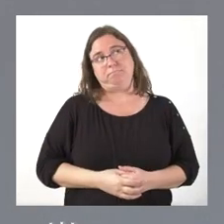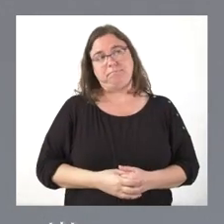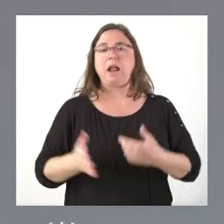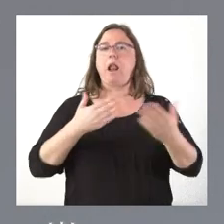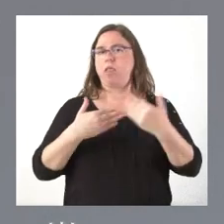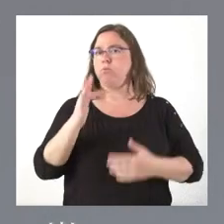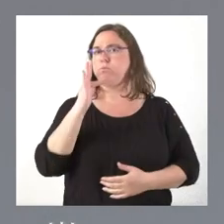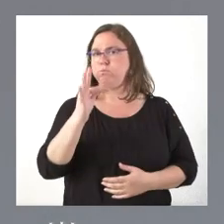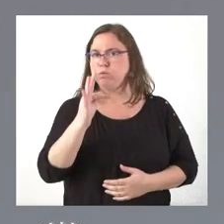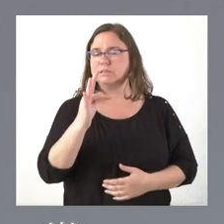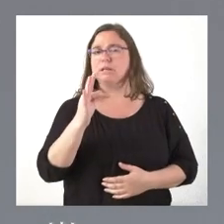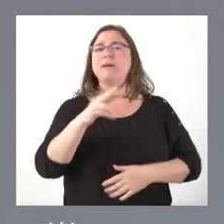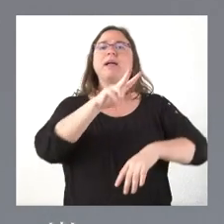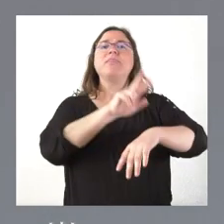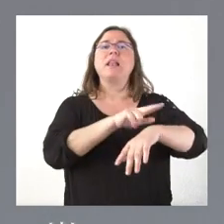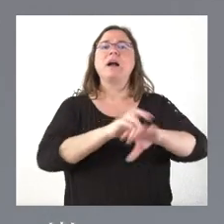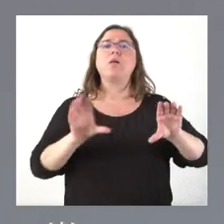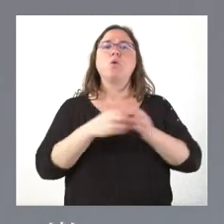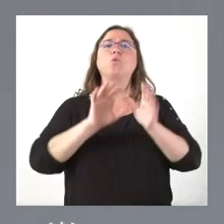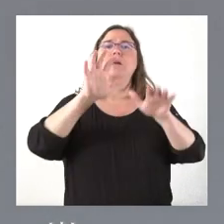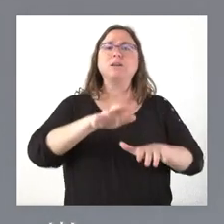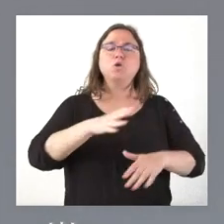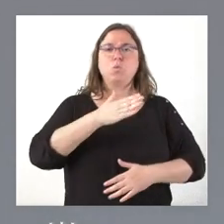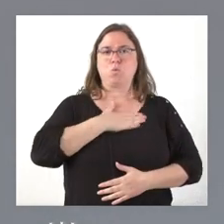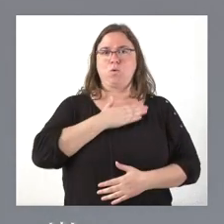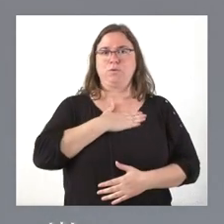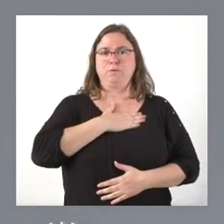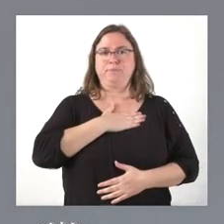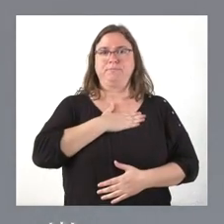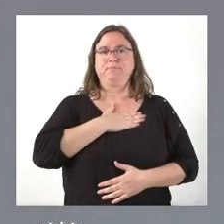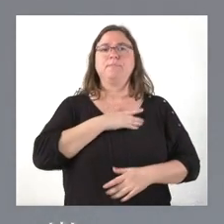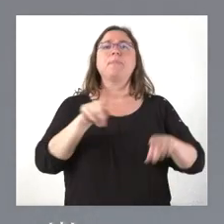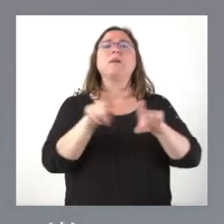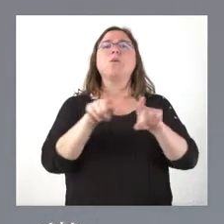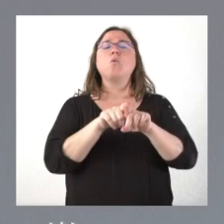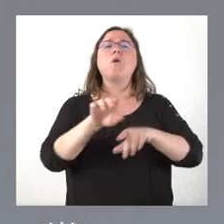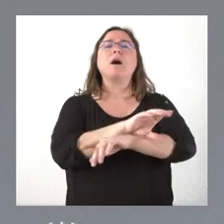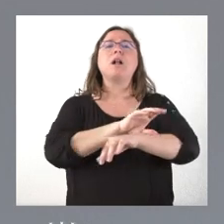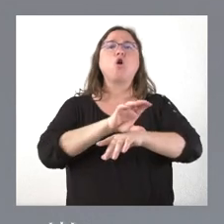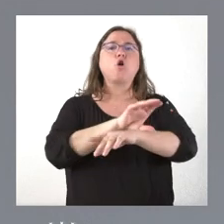positiva, con los delegados de la Junta. Son nuestros delegados, son los delegados de la Consejería de Cultura.